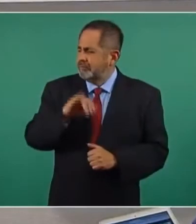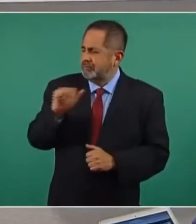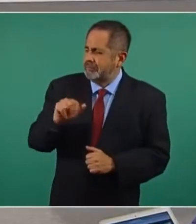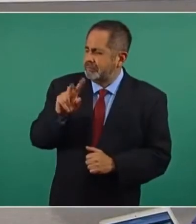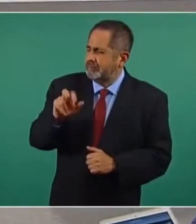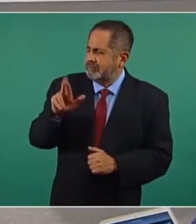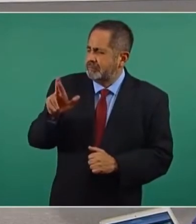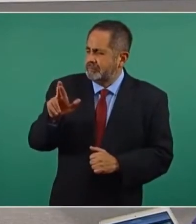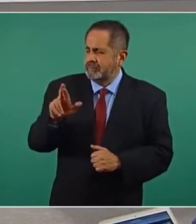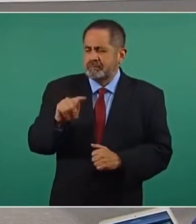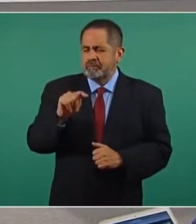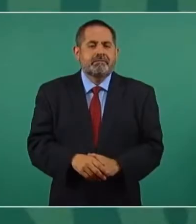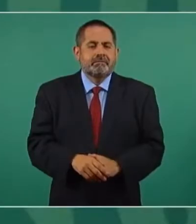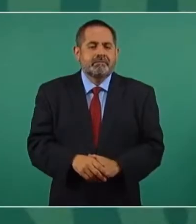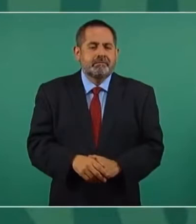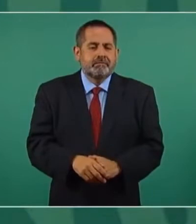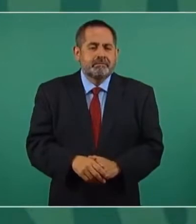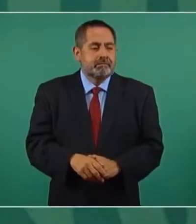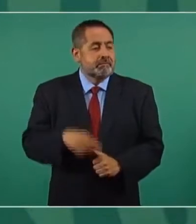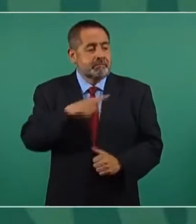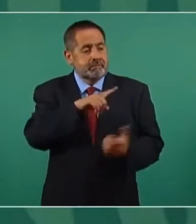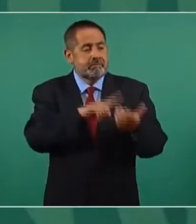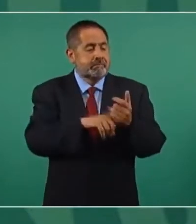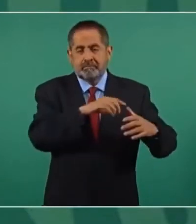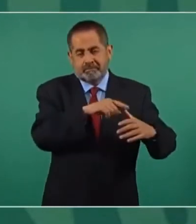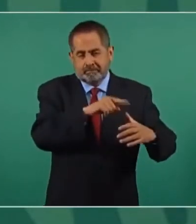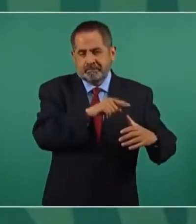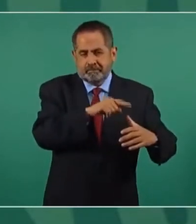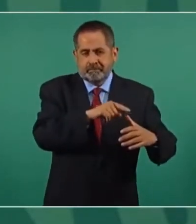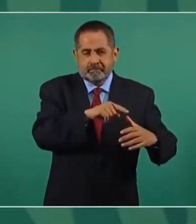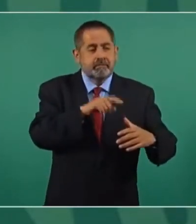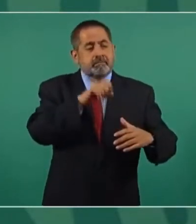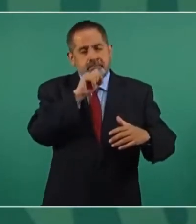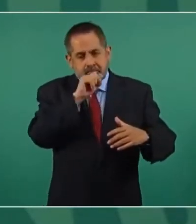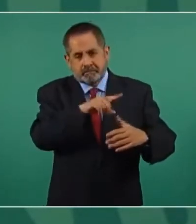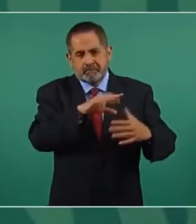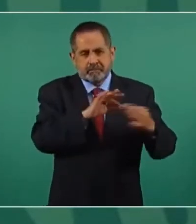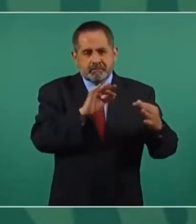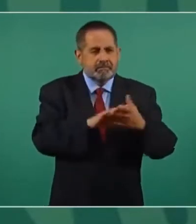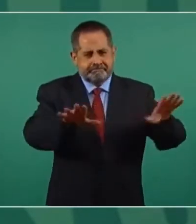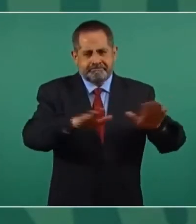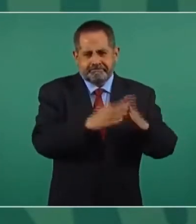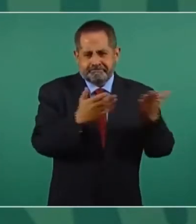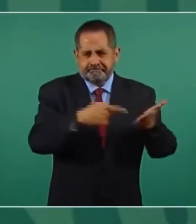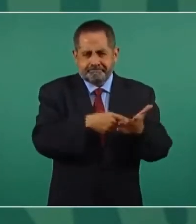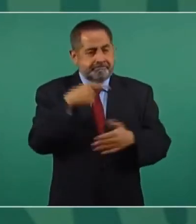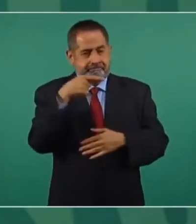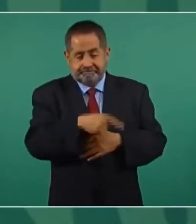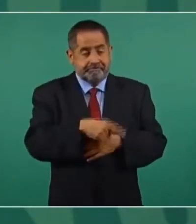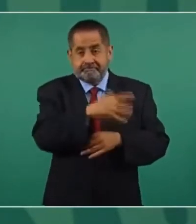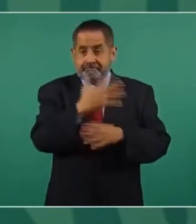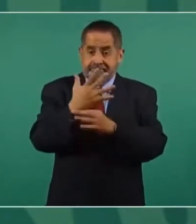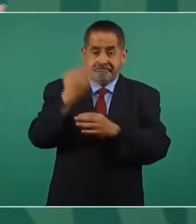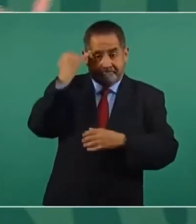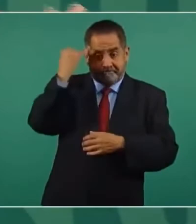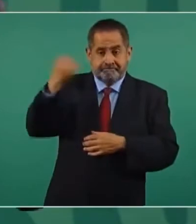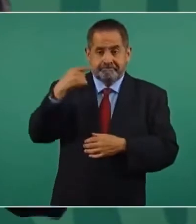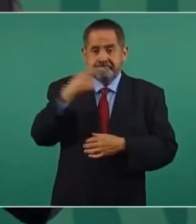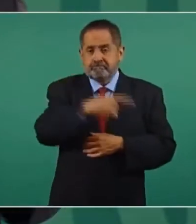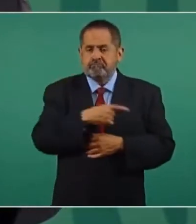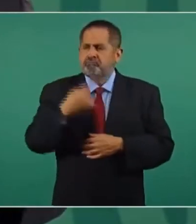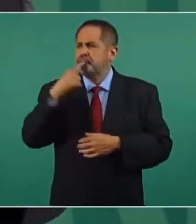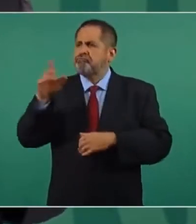Tejado, que es abogado de Televisa y a la vez es columnista. Y él fue el que